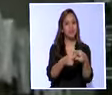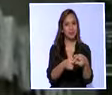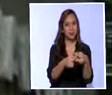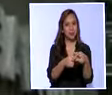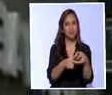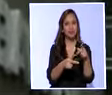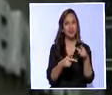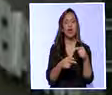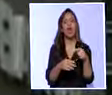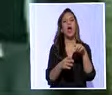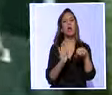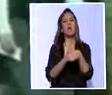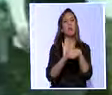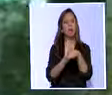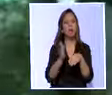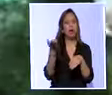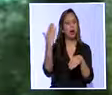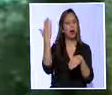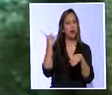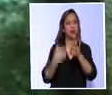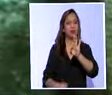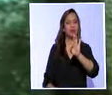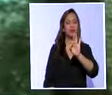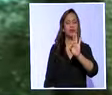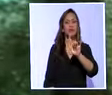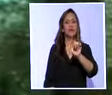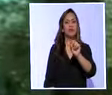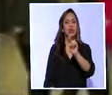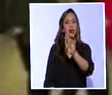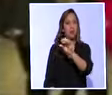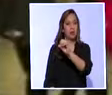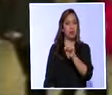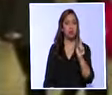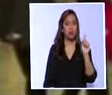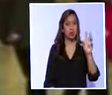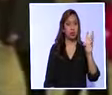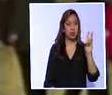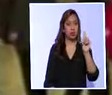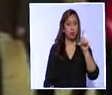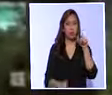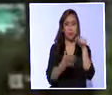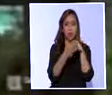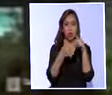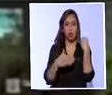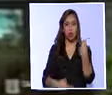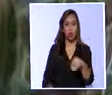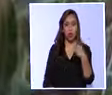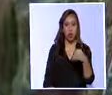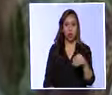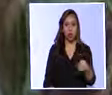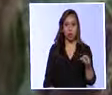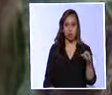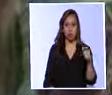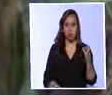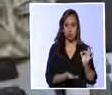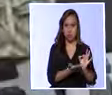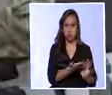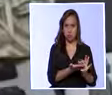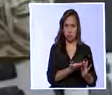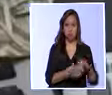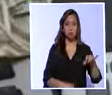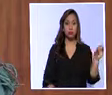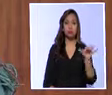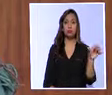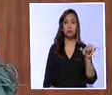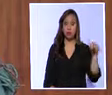el entonces Filambanco. La deuda inicial fue de 161 mil dólares, a pesar de que el sucre era la moneda oficial en el